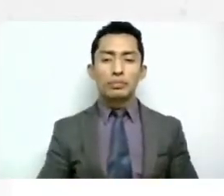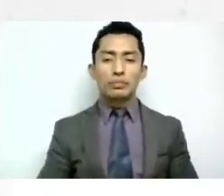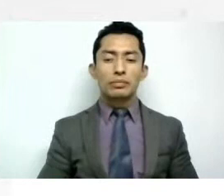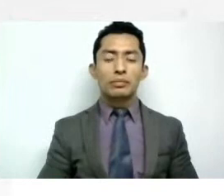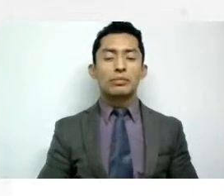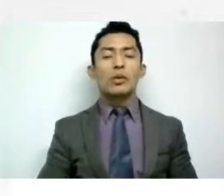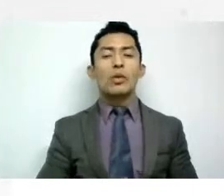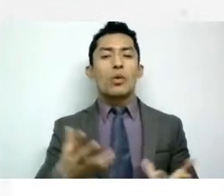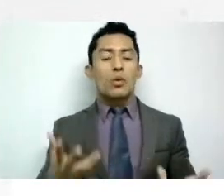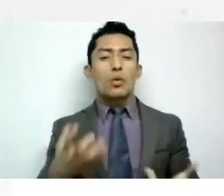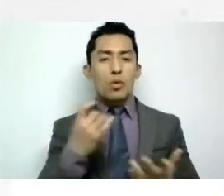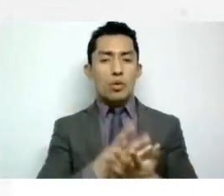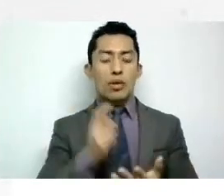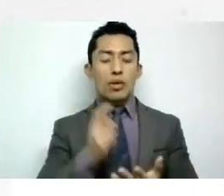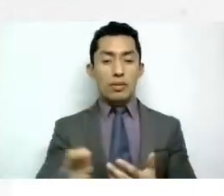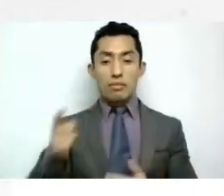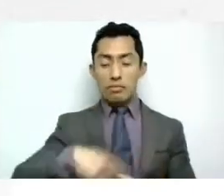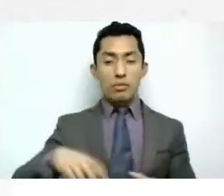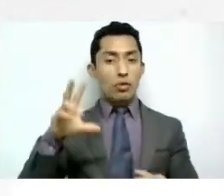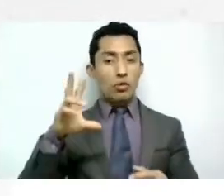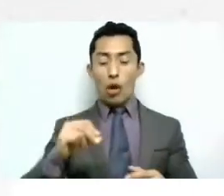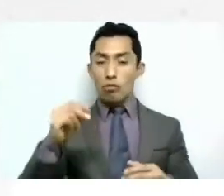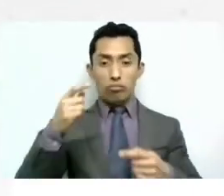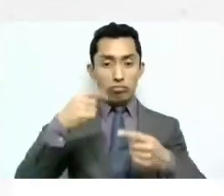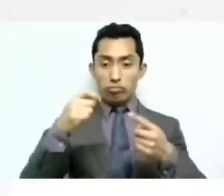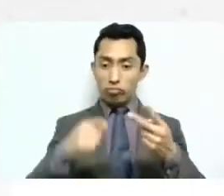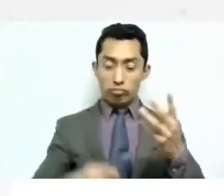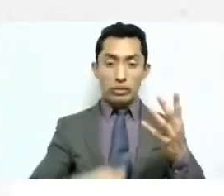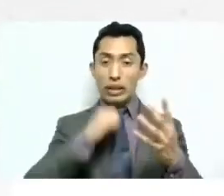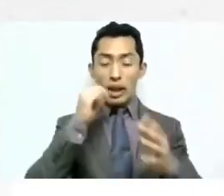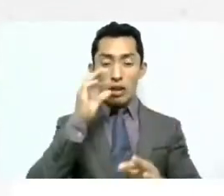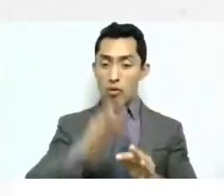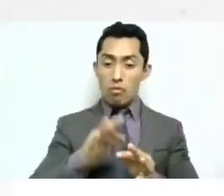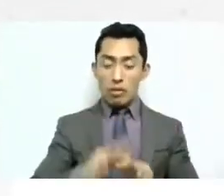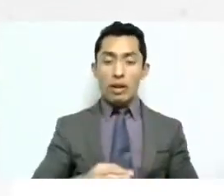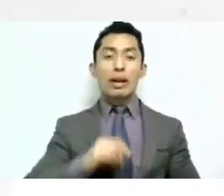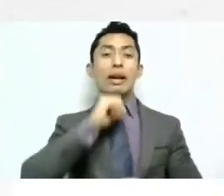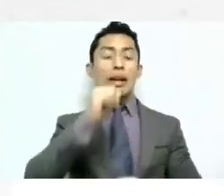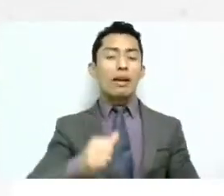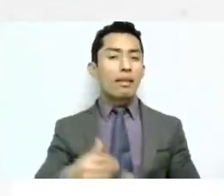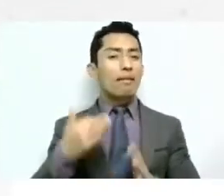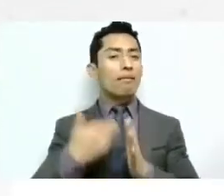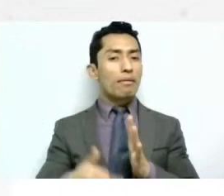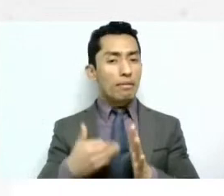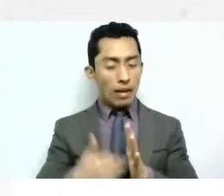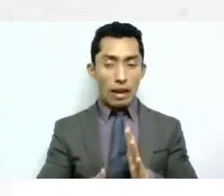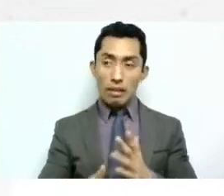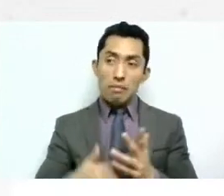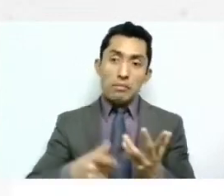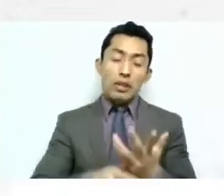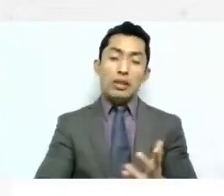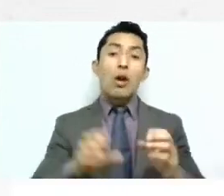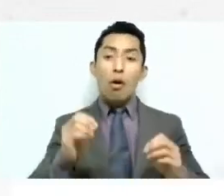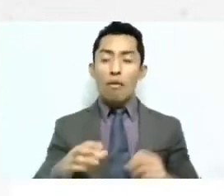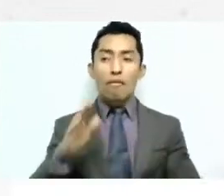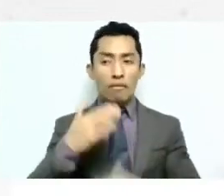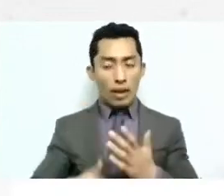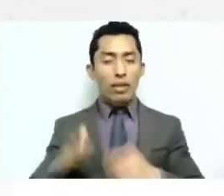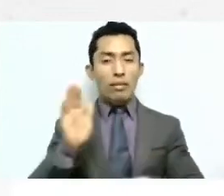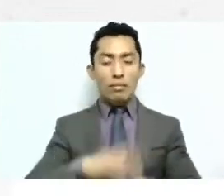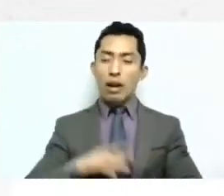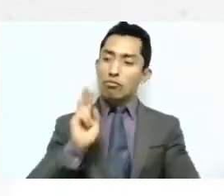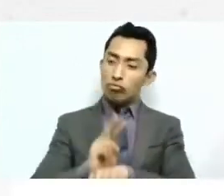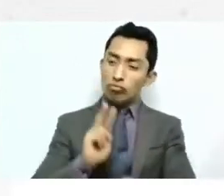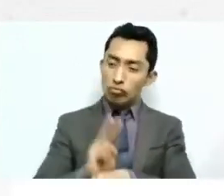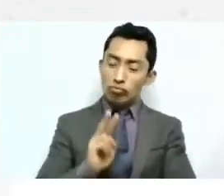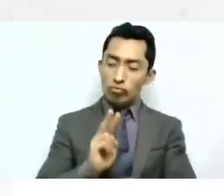que no se estaban cumpliendo con todos los requisitos que no se daba la atención la supervisión a las